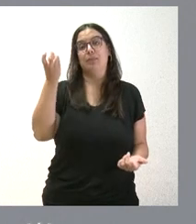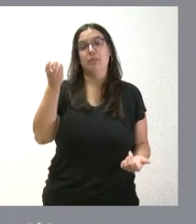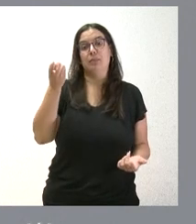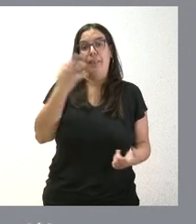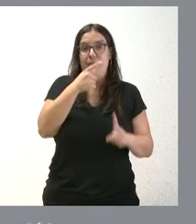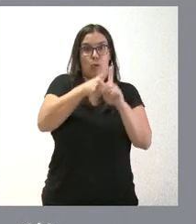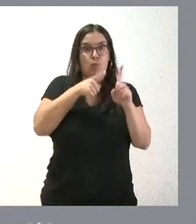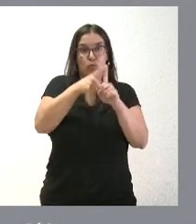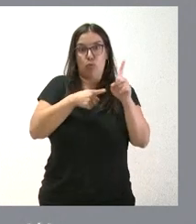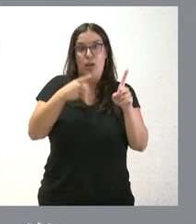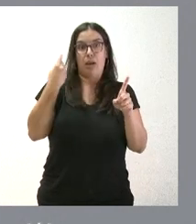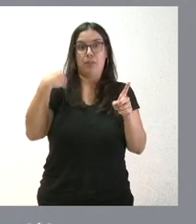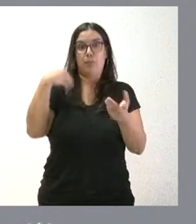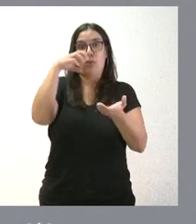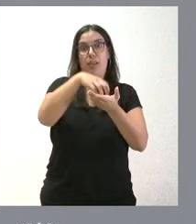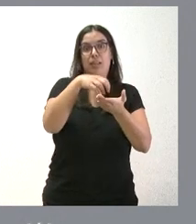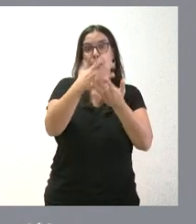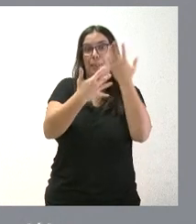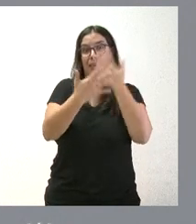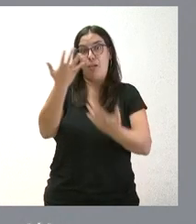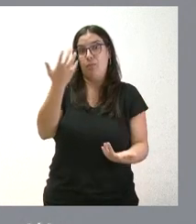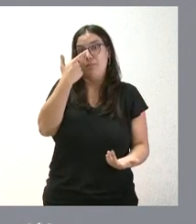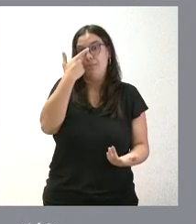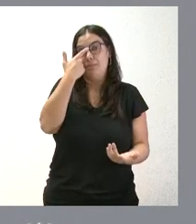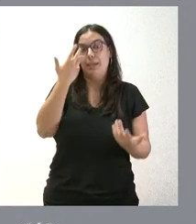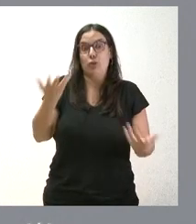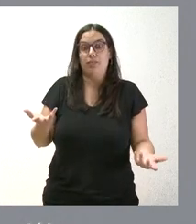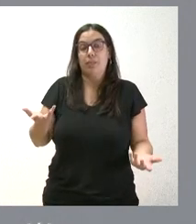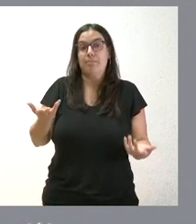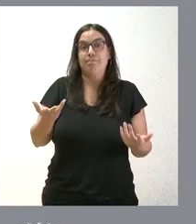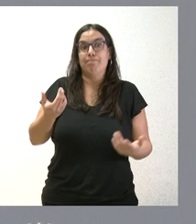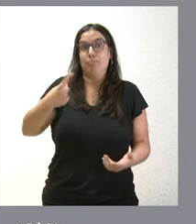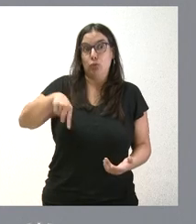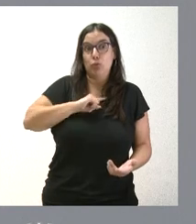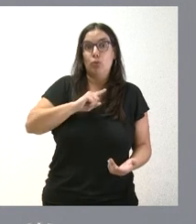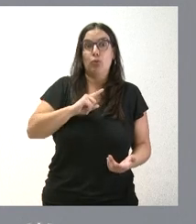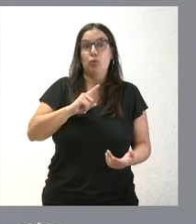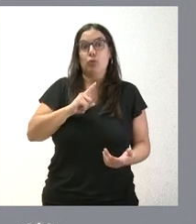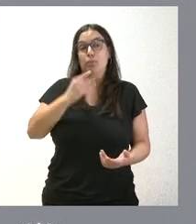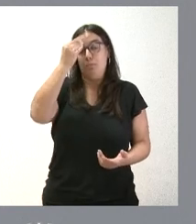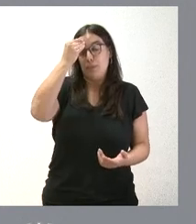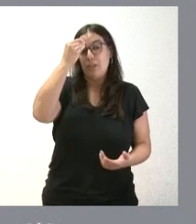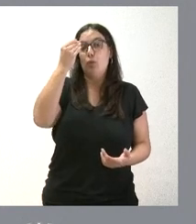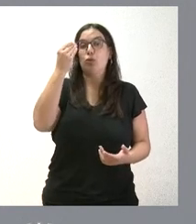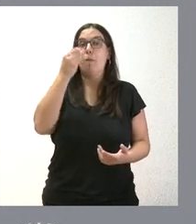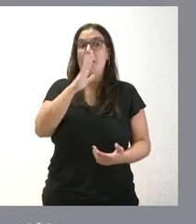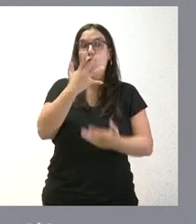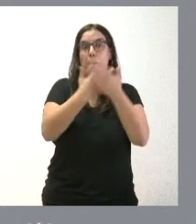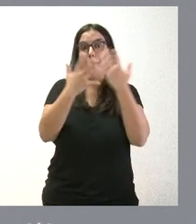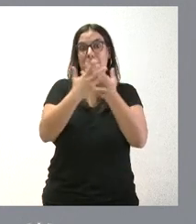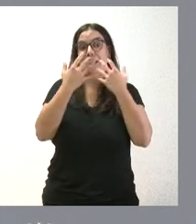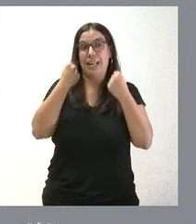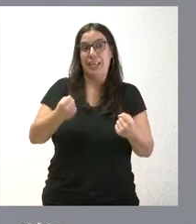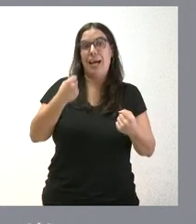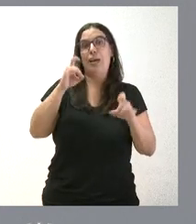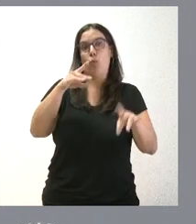utilizados en las centrales de ciclo combinado. Y, por tanto, nosotros seguimos siendo partidarios de la necesidad de un mix energético, como el que tenemos en